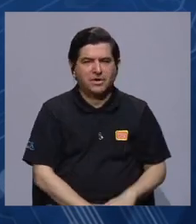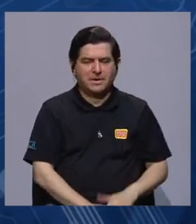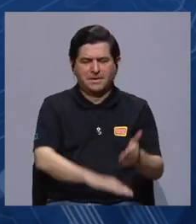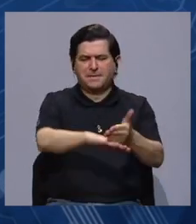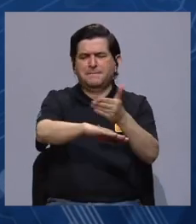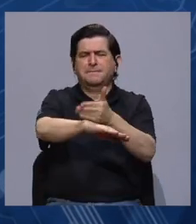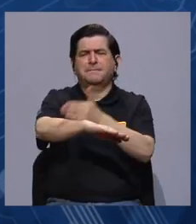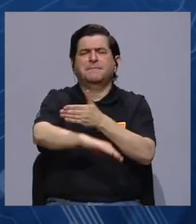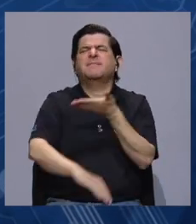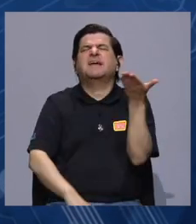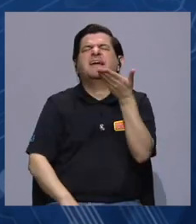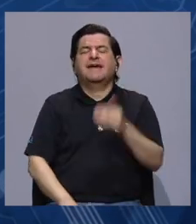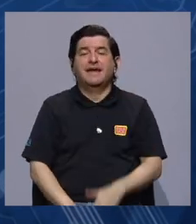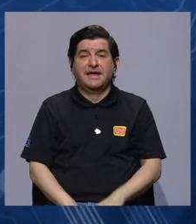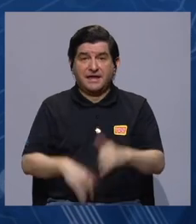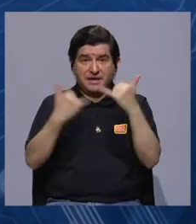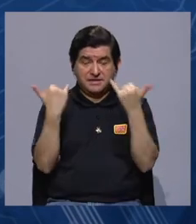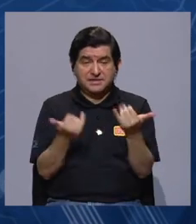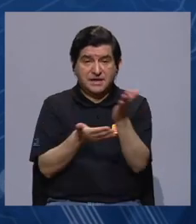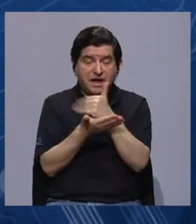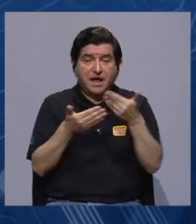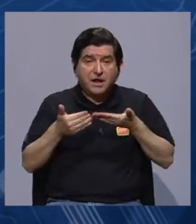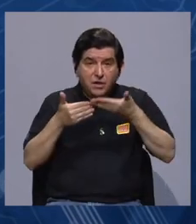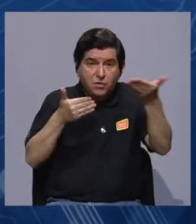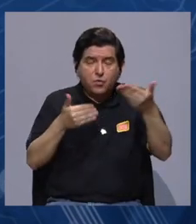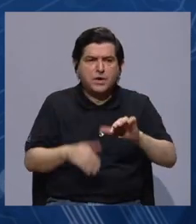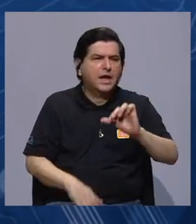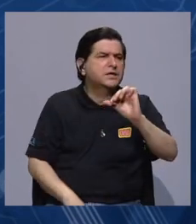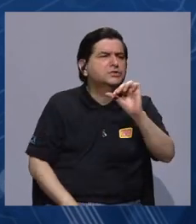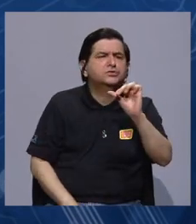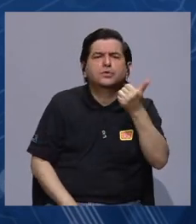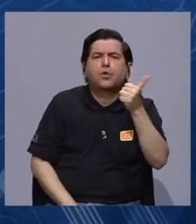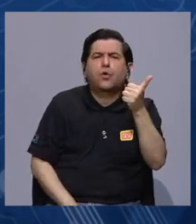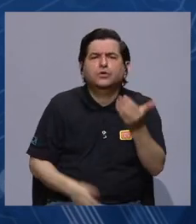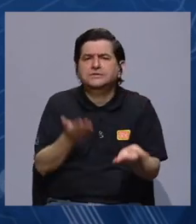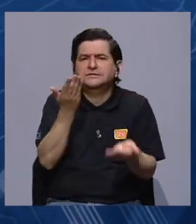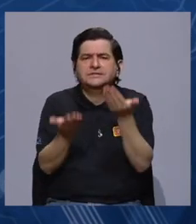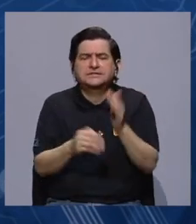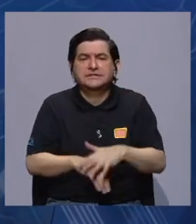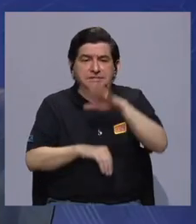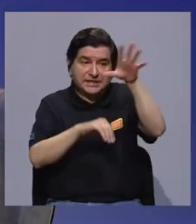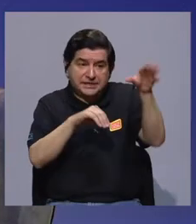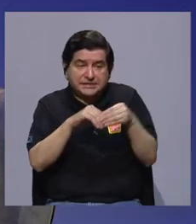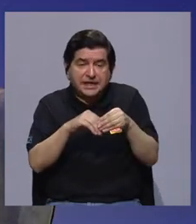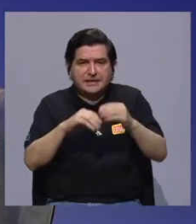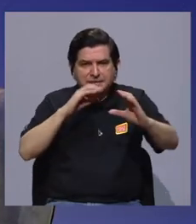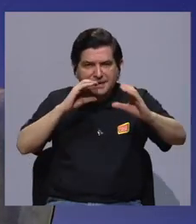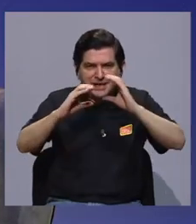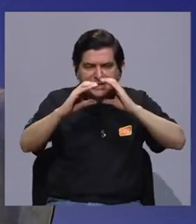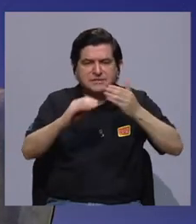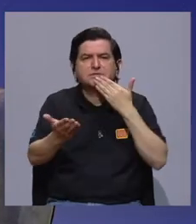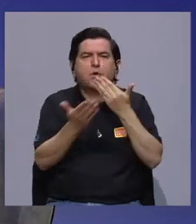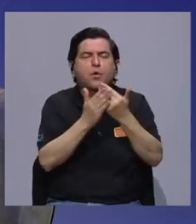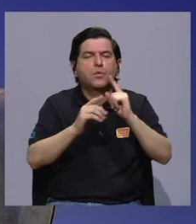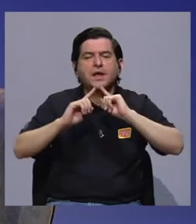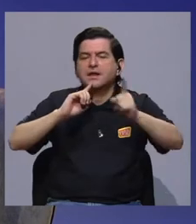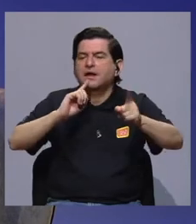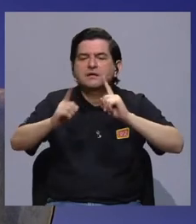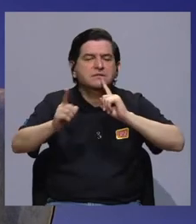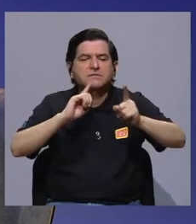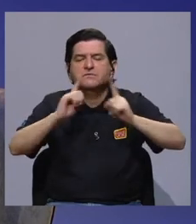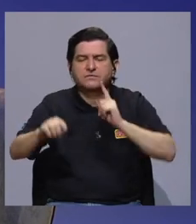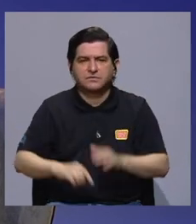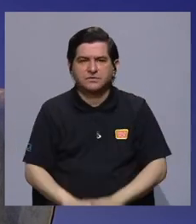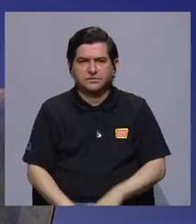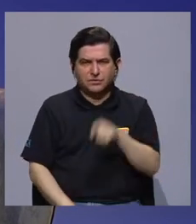pregunta, ¿qué se puede mejorar? Usted ya ha aportado algunos elementos. ¿Qué otros elementos, además de la parte de comunicación y buena